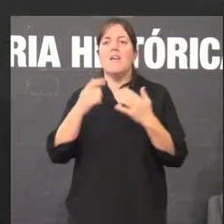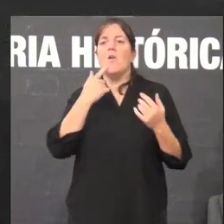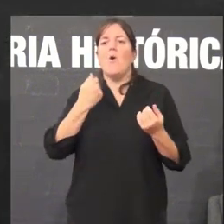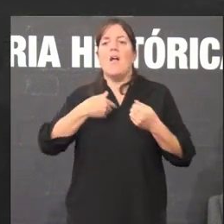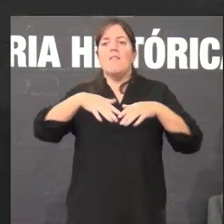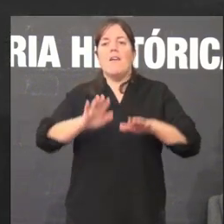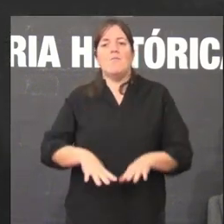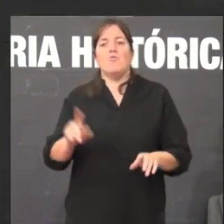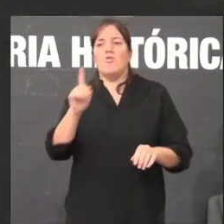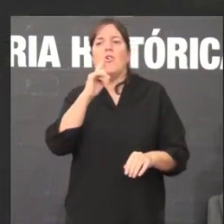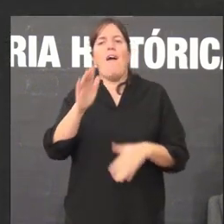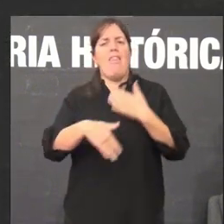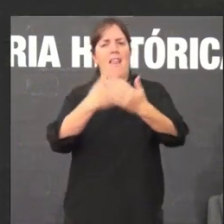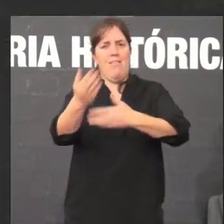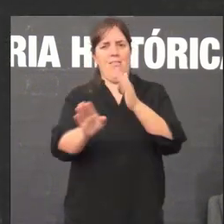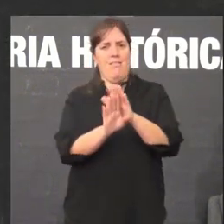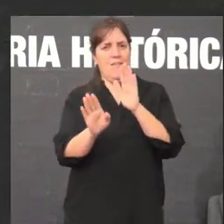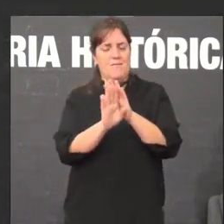adiante